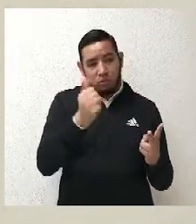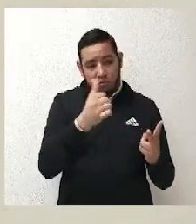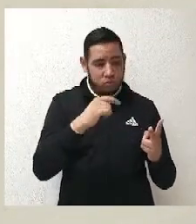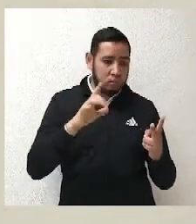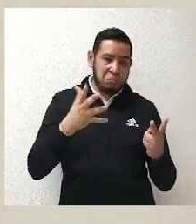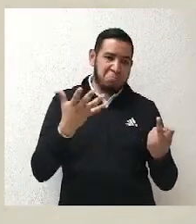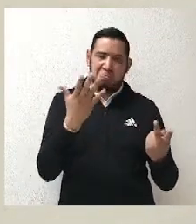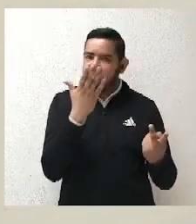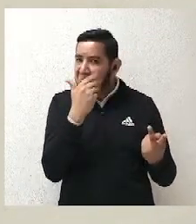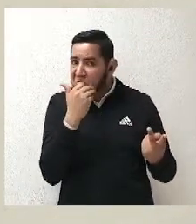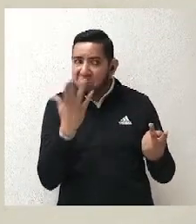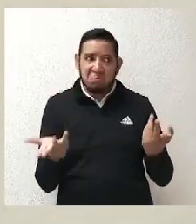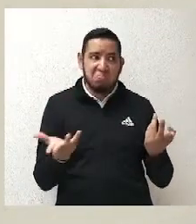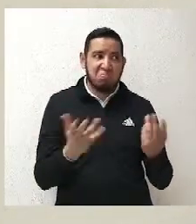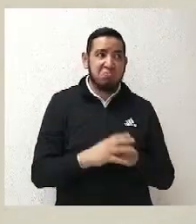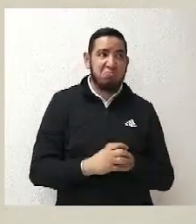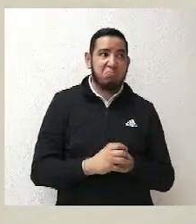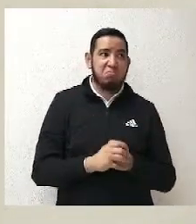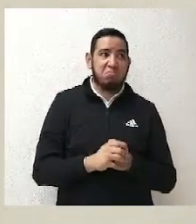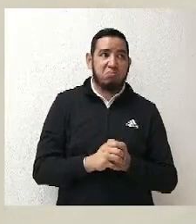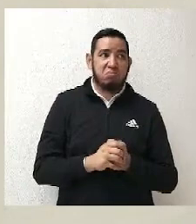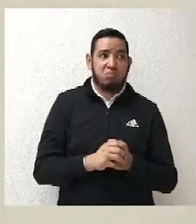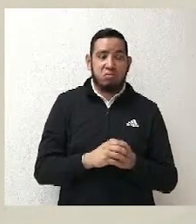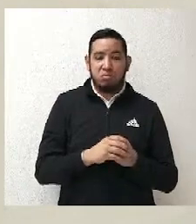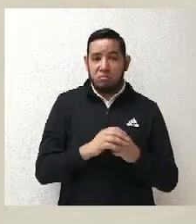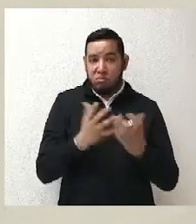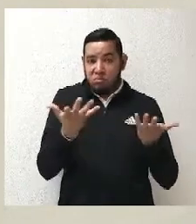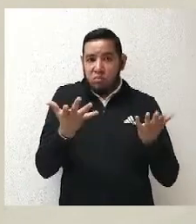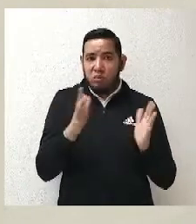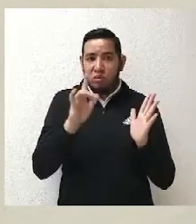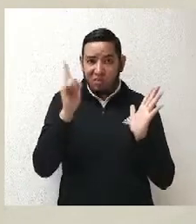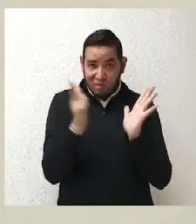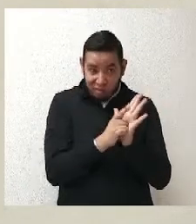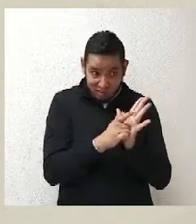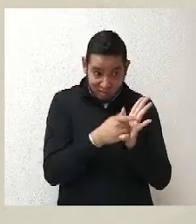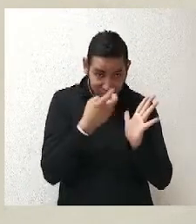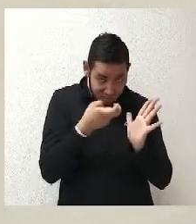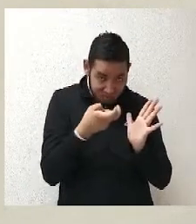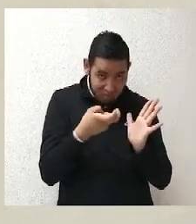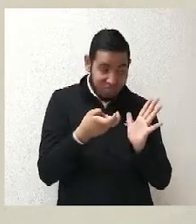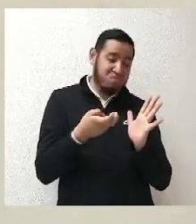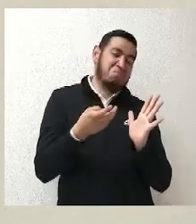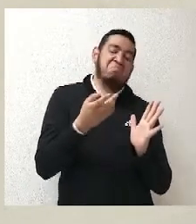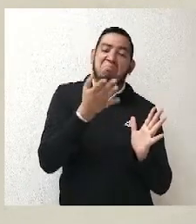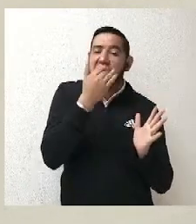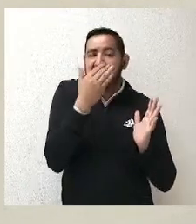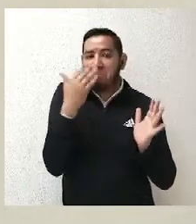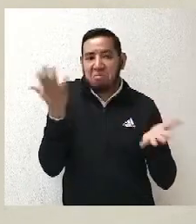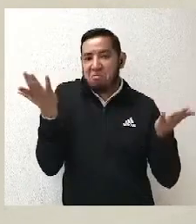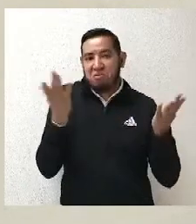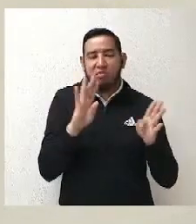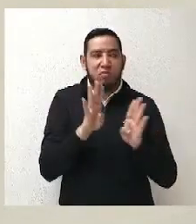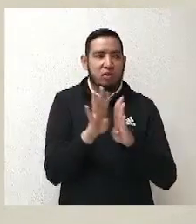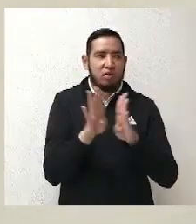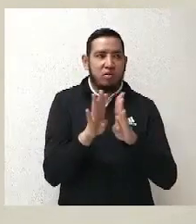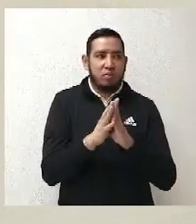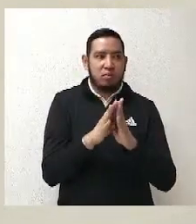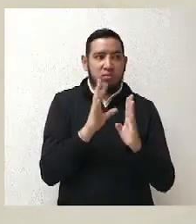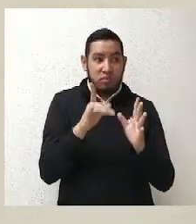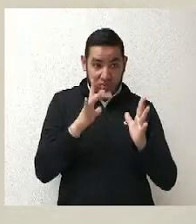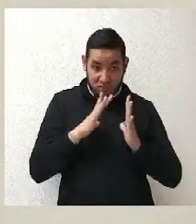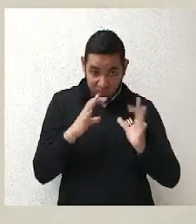ni prueba que fue ilegal la persona, que no es un perfil idóneo y mucho menos que la parte actora tenía un mejor derecho.